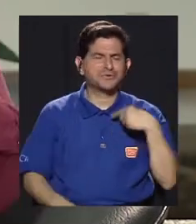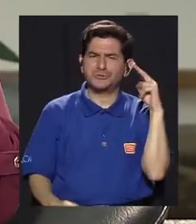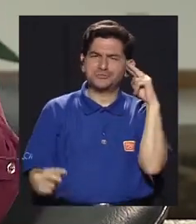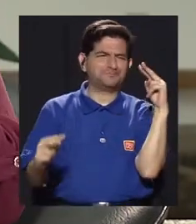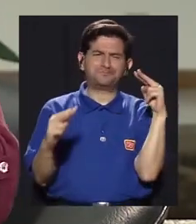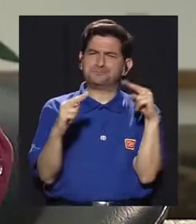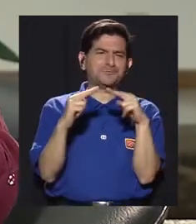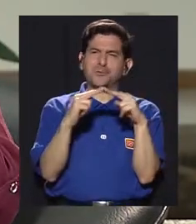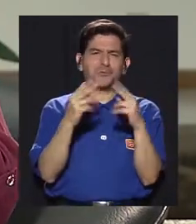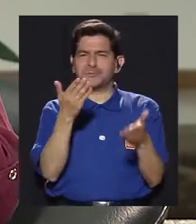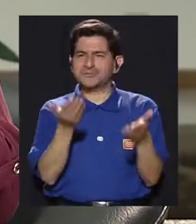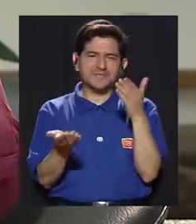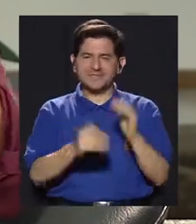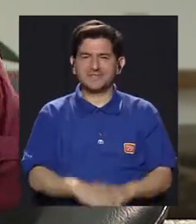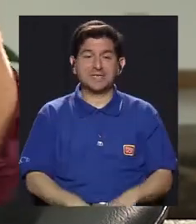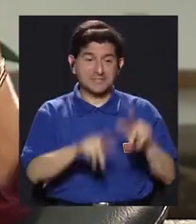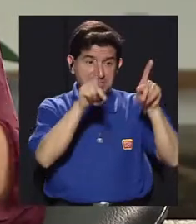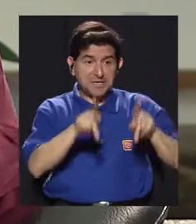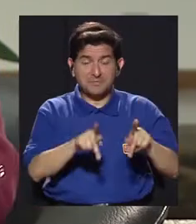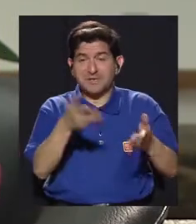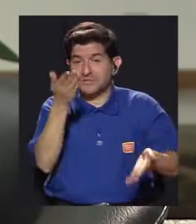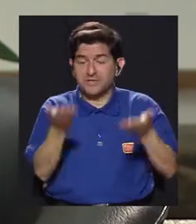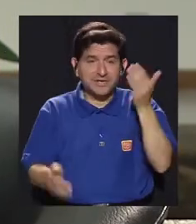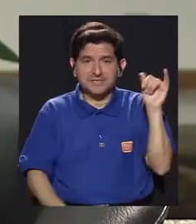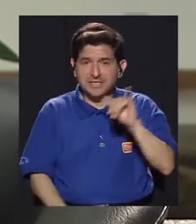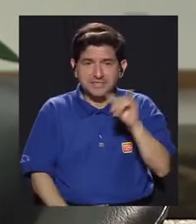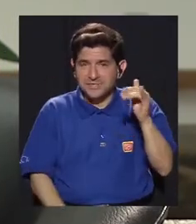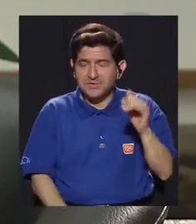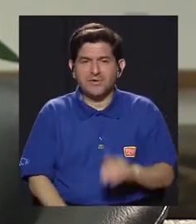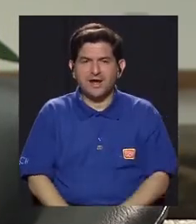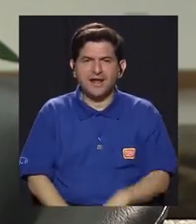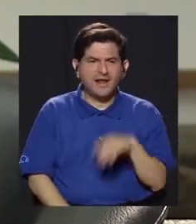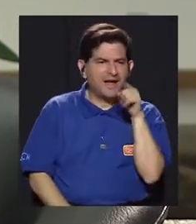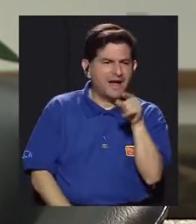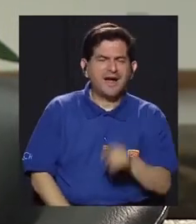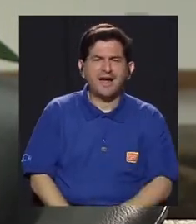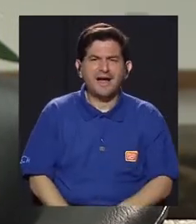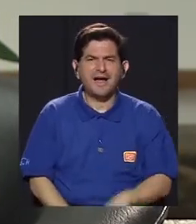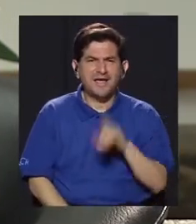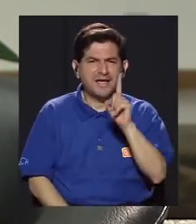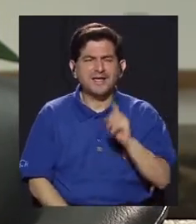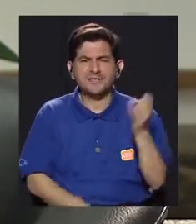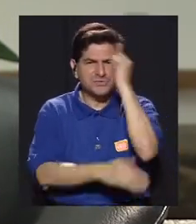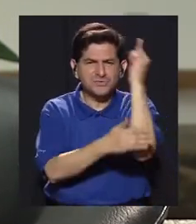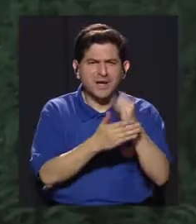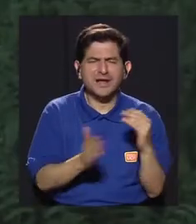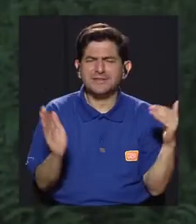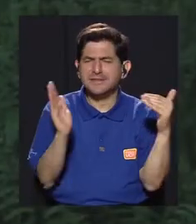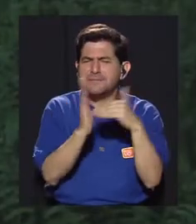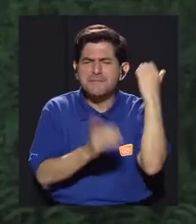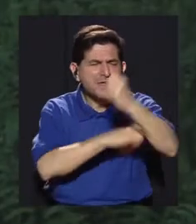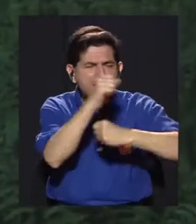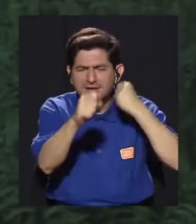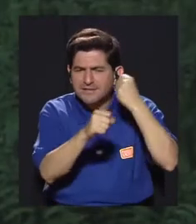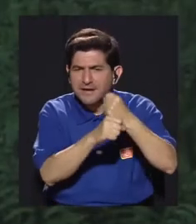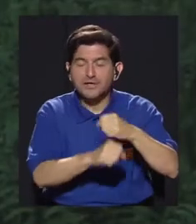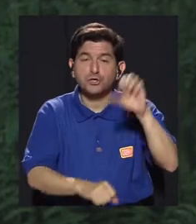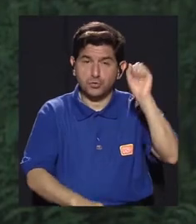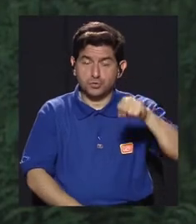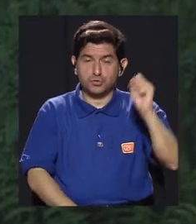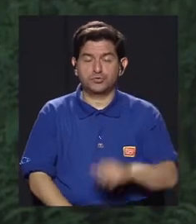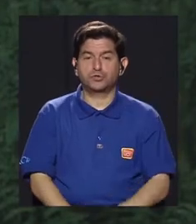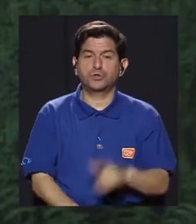todavía yo desconozco, y yo creo que tal vez muchos en casita, de este tipo de arte que tengo entendido que es milenario. Sí, sí, sí, en efecto.